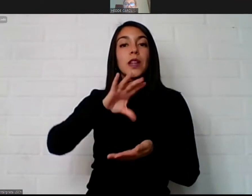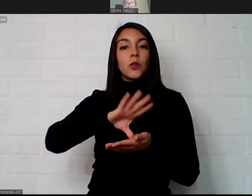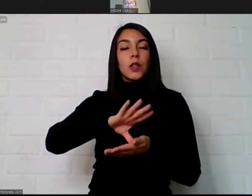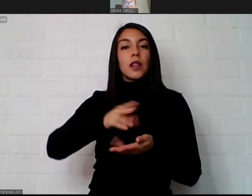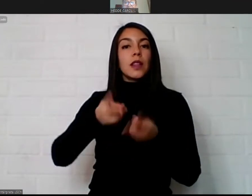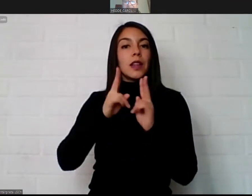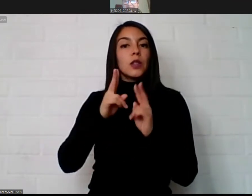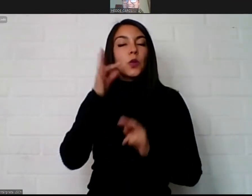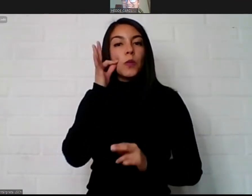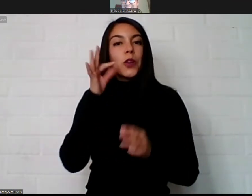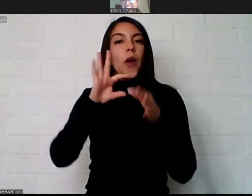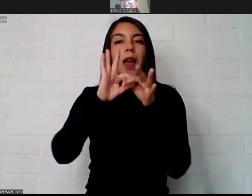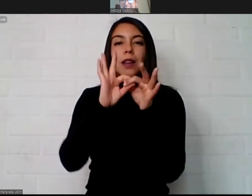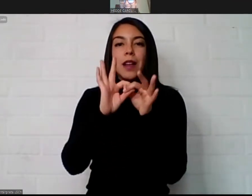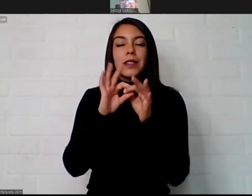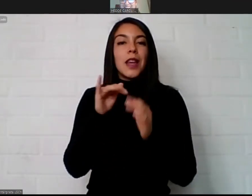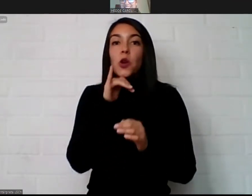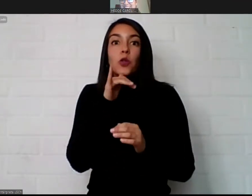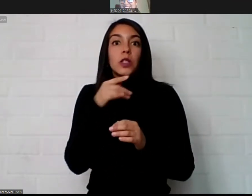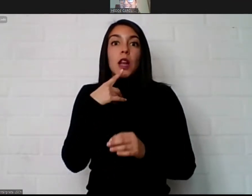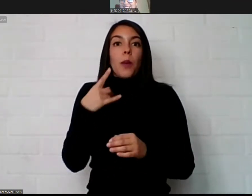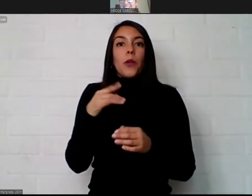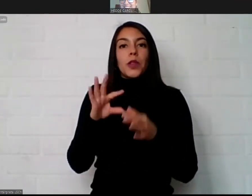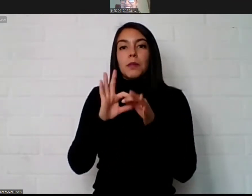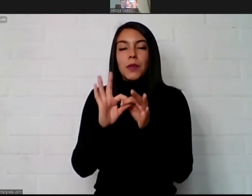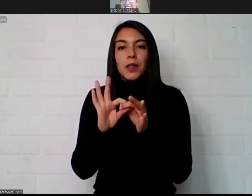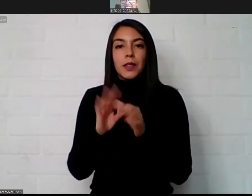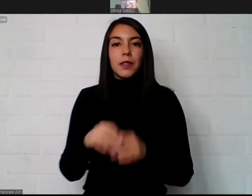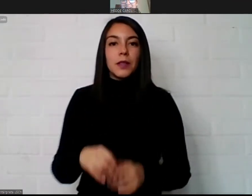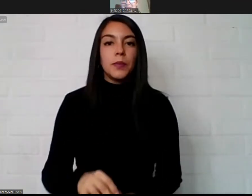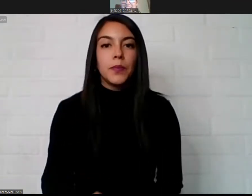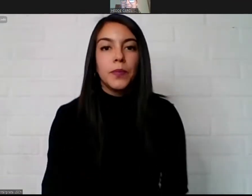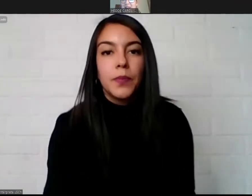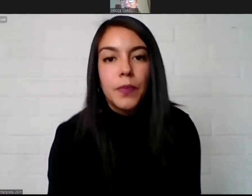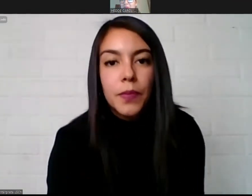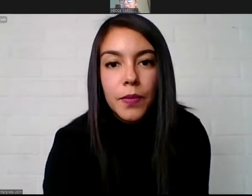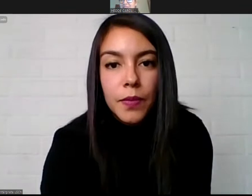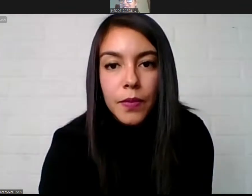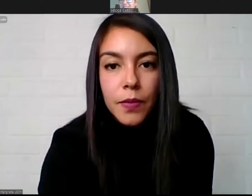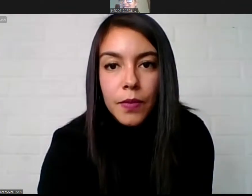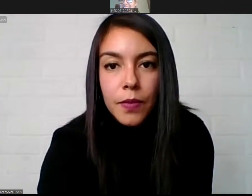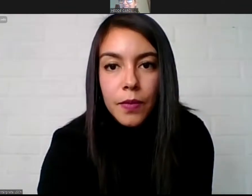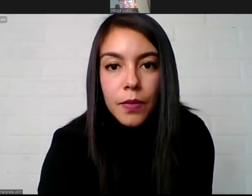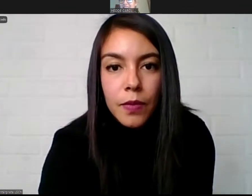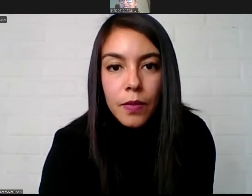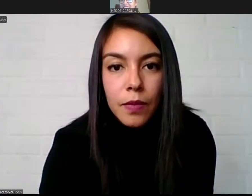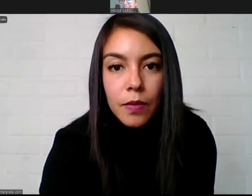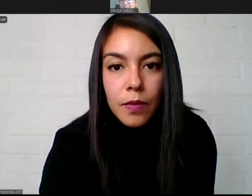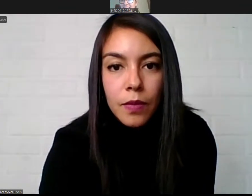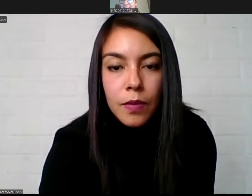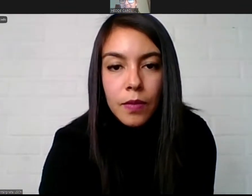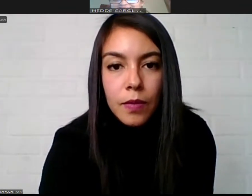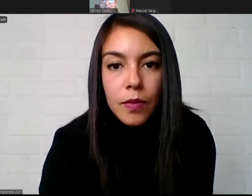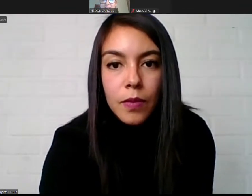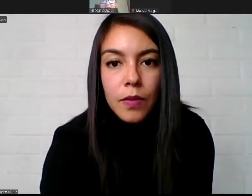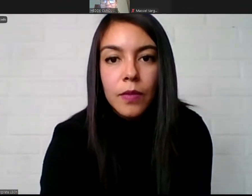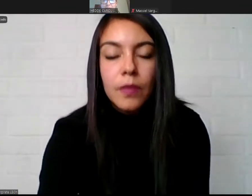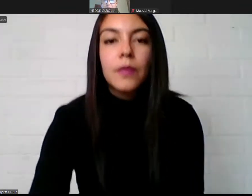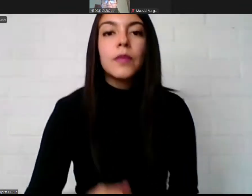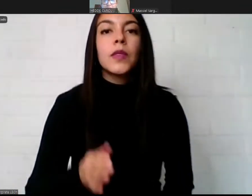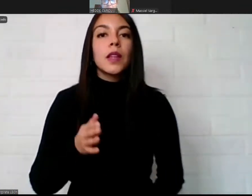gracias ahí me sopletea Gemma Vega y mira aproveche sigue ahí que